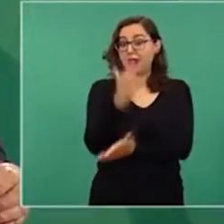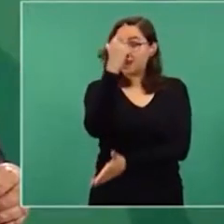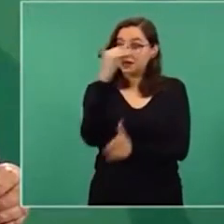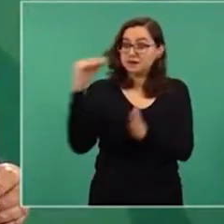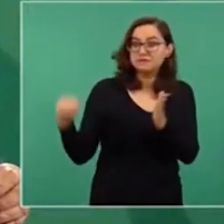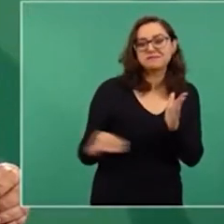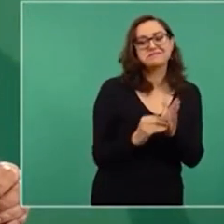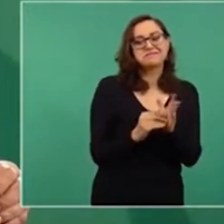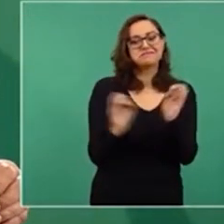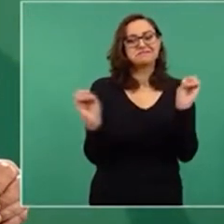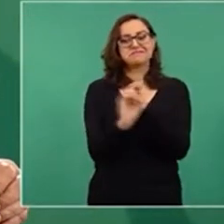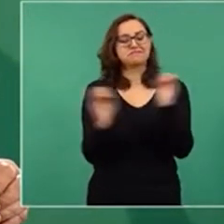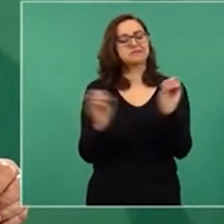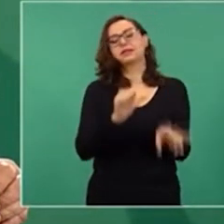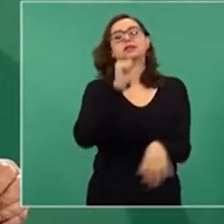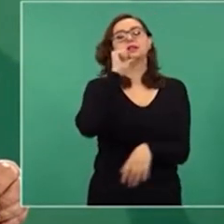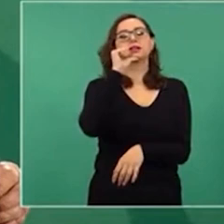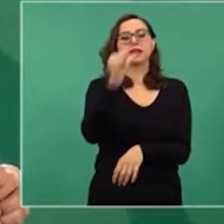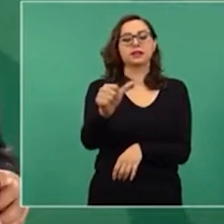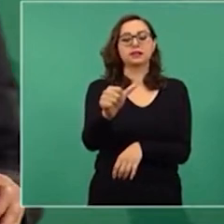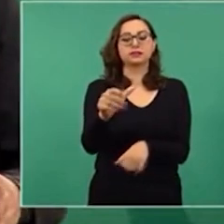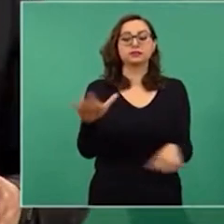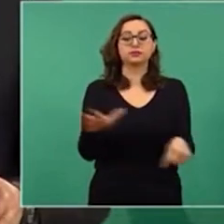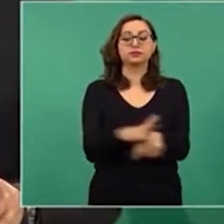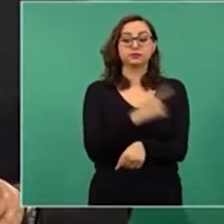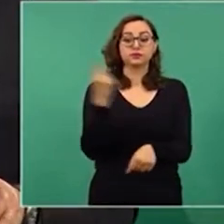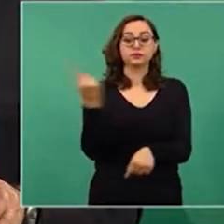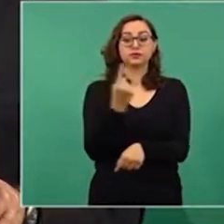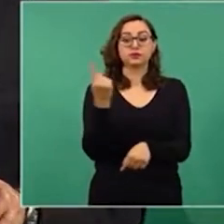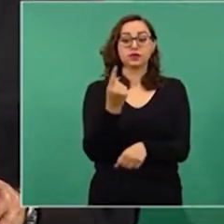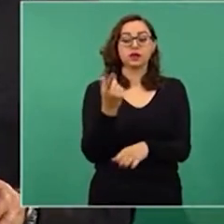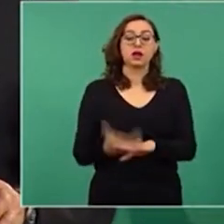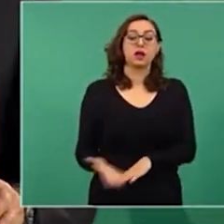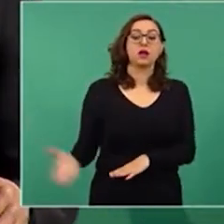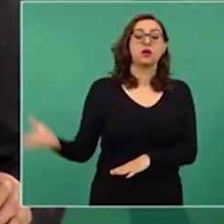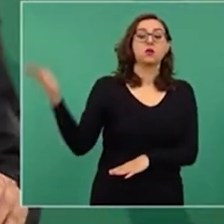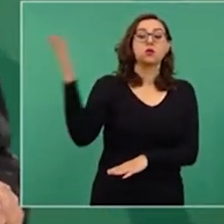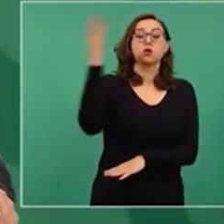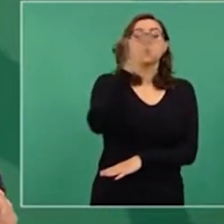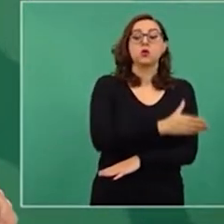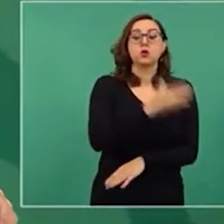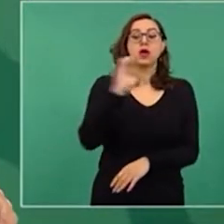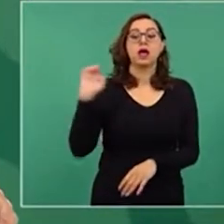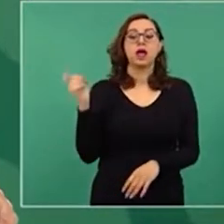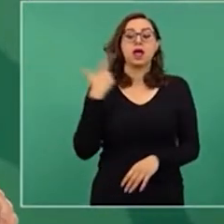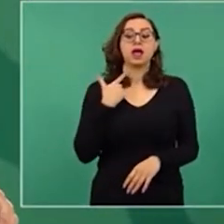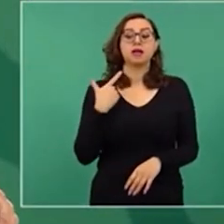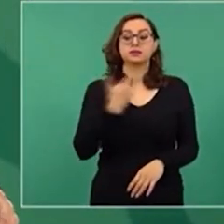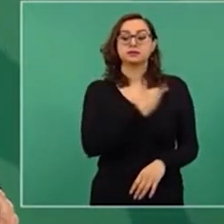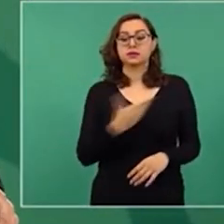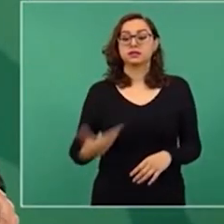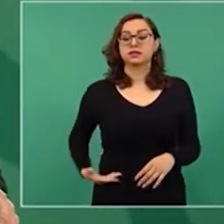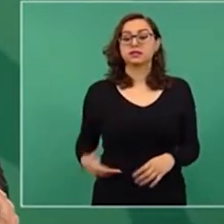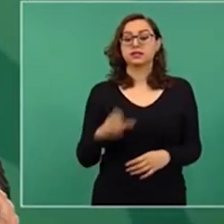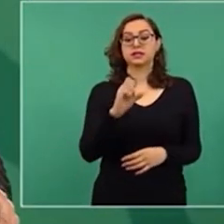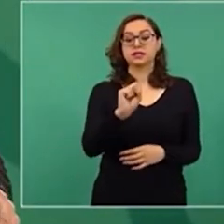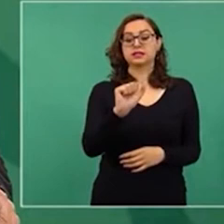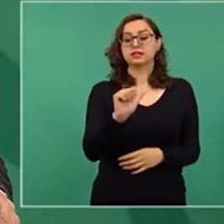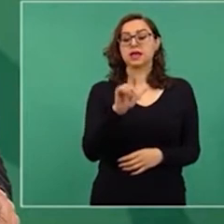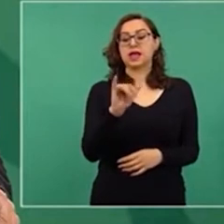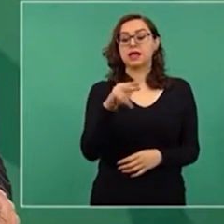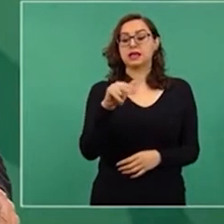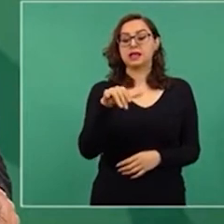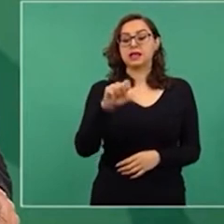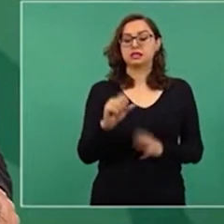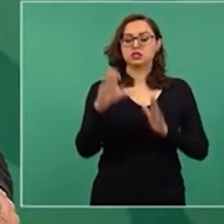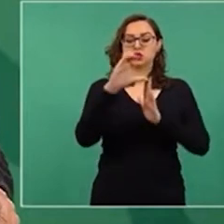Porque en los tiempos de Salinas de Gortari se modificó el código penal para que la corrupción